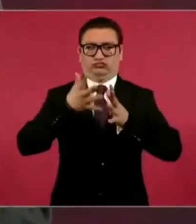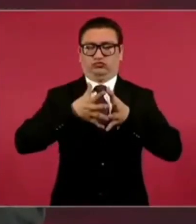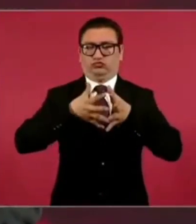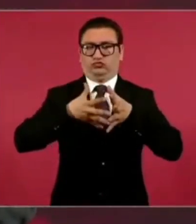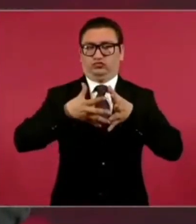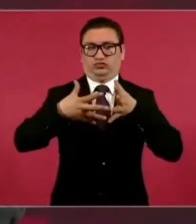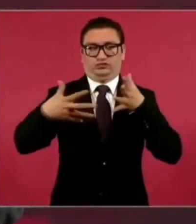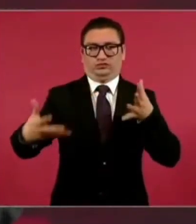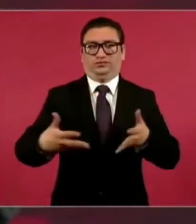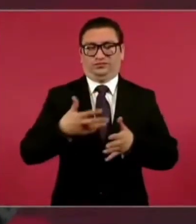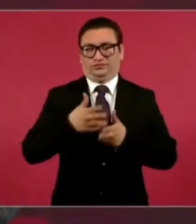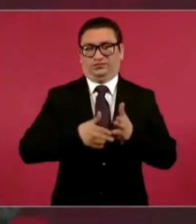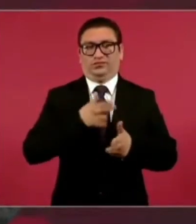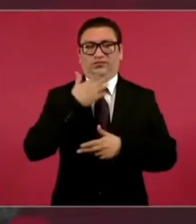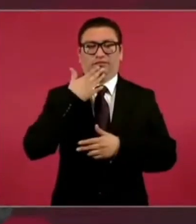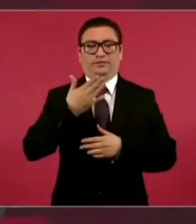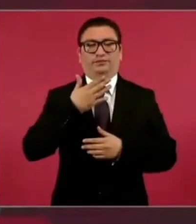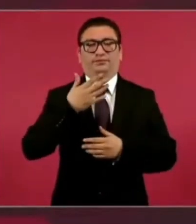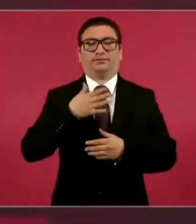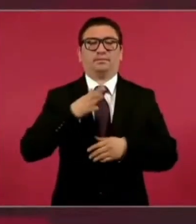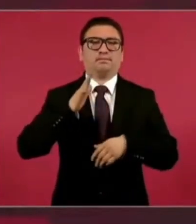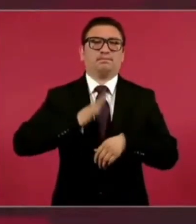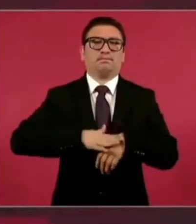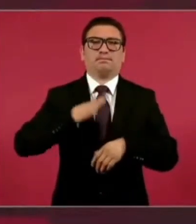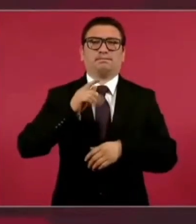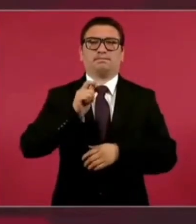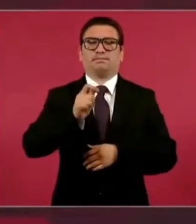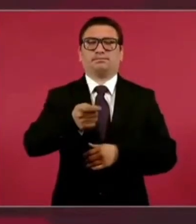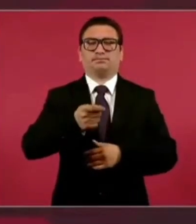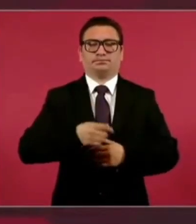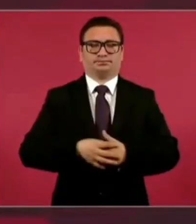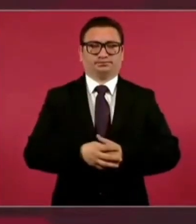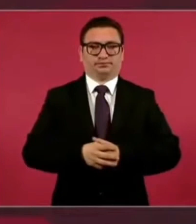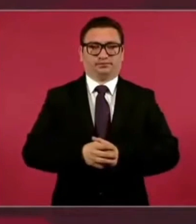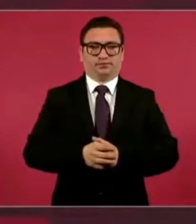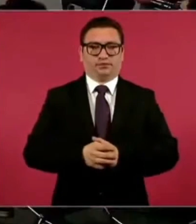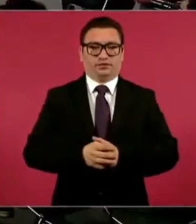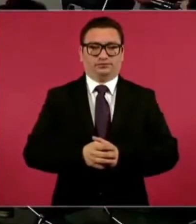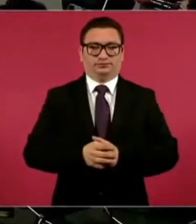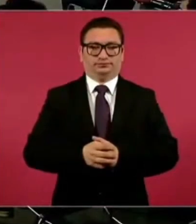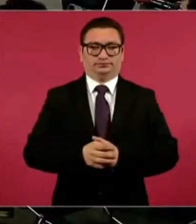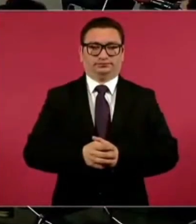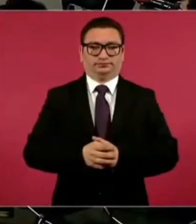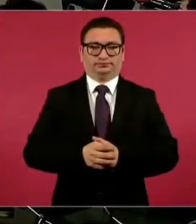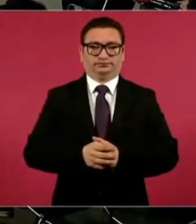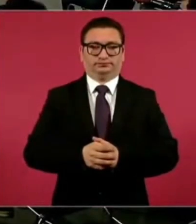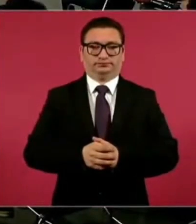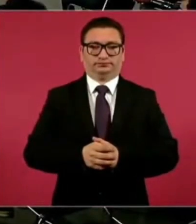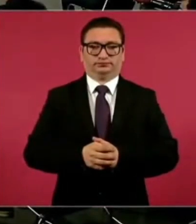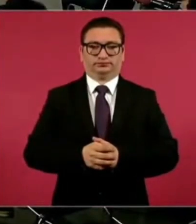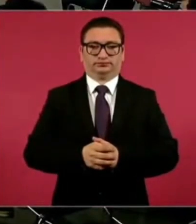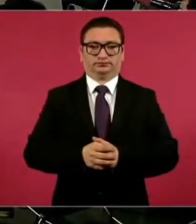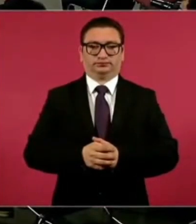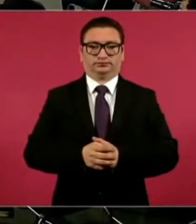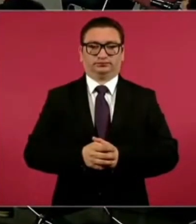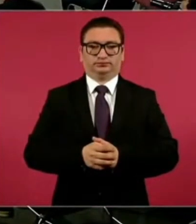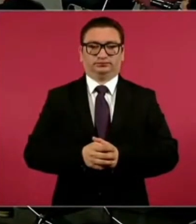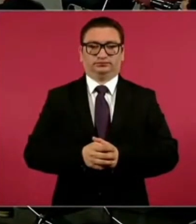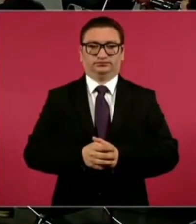más bien es un asunto que tiene que ver